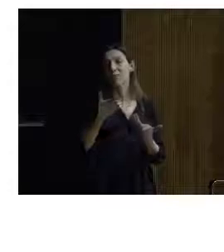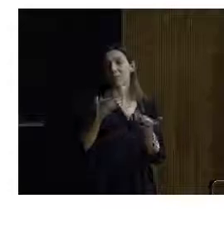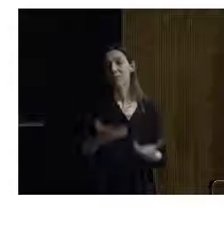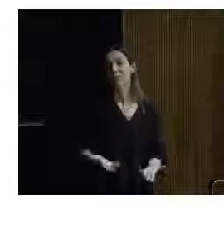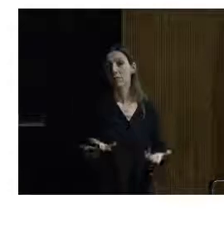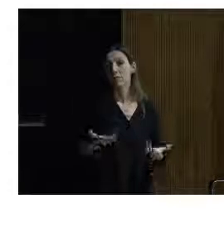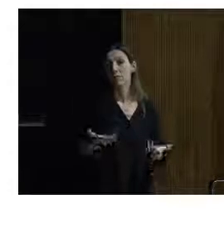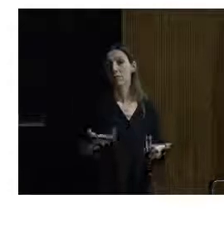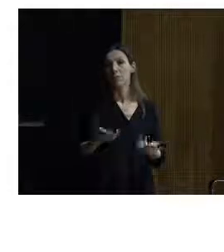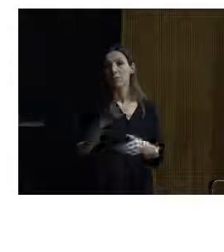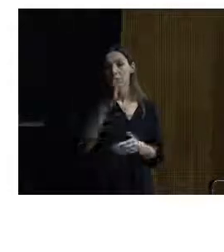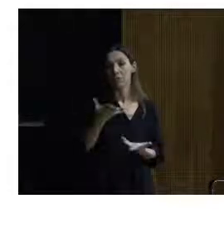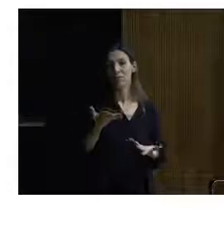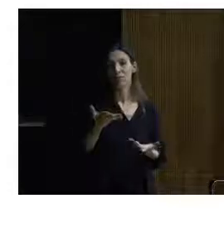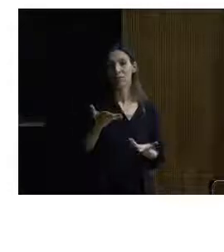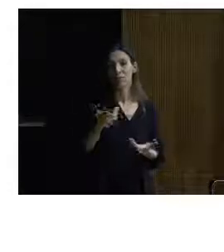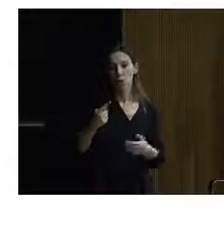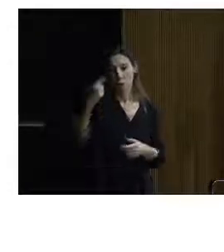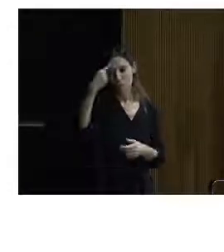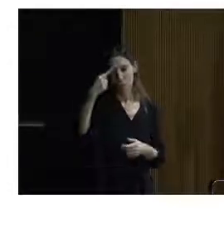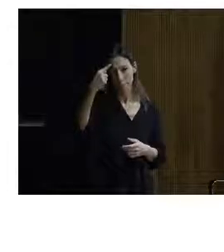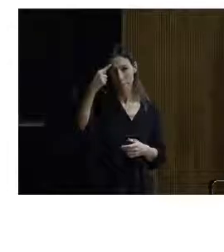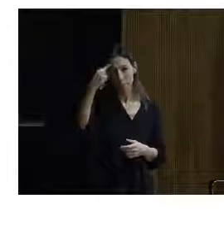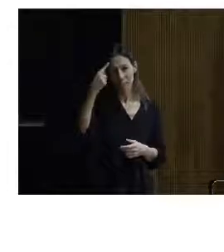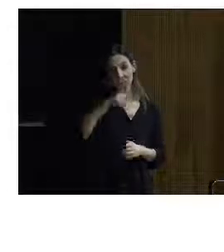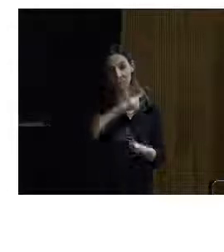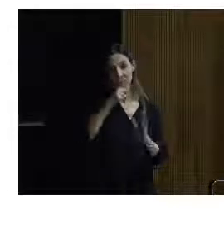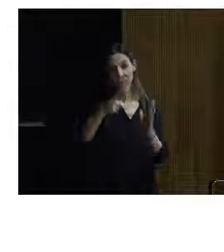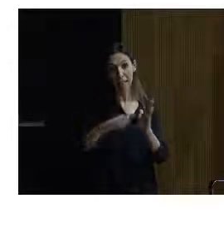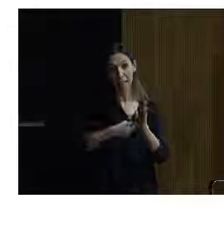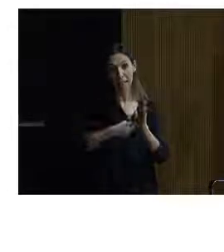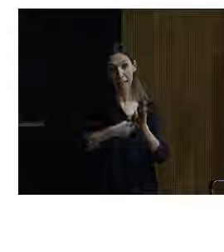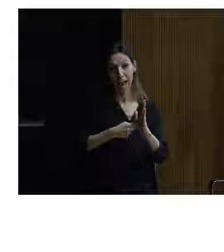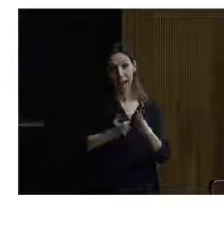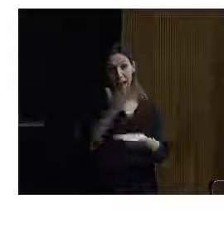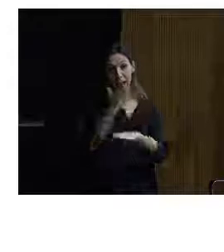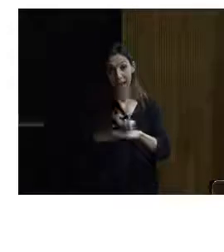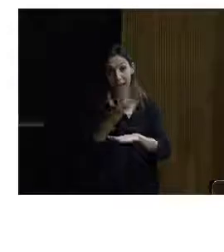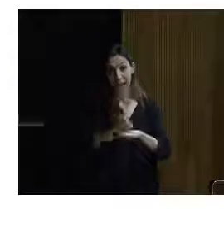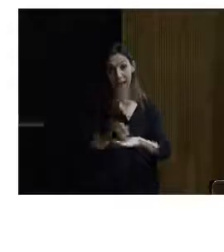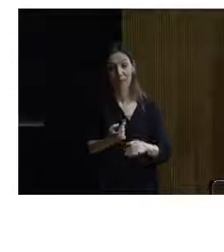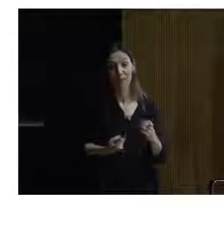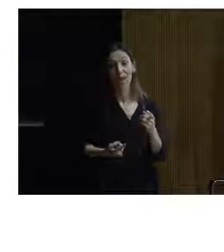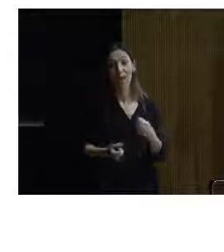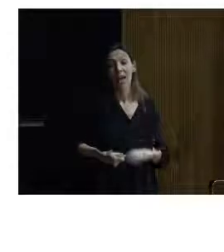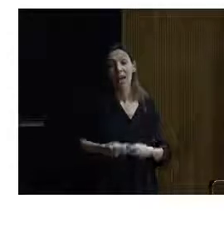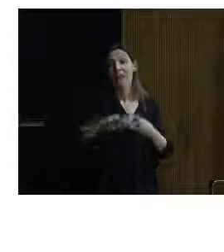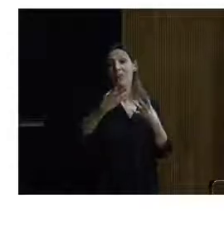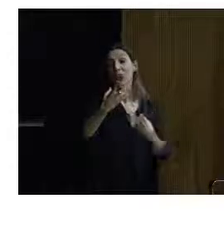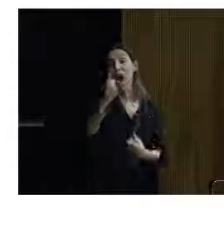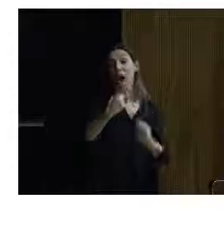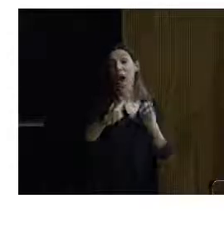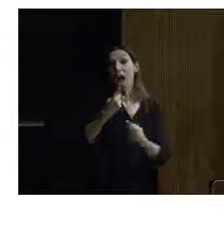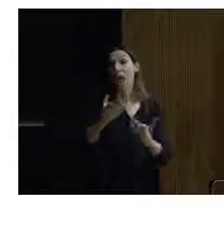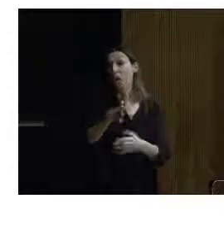manía persecutoria de la ley de la gravedad, hay edificios que un buen día deciden caerse.